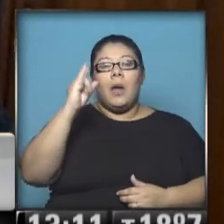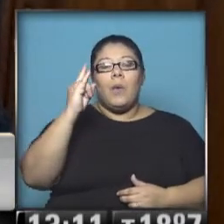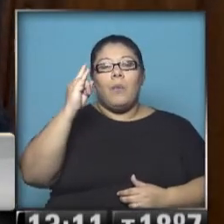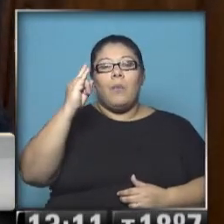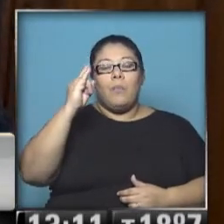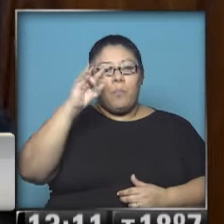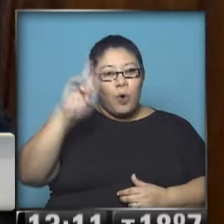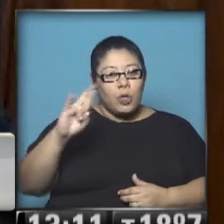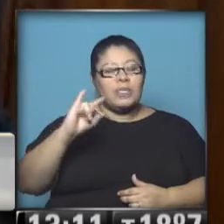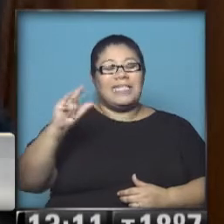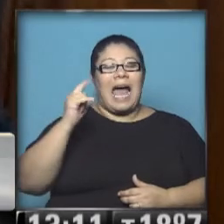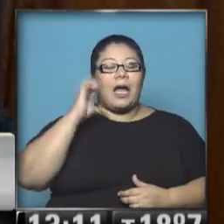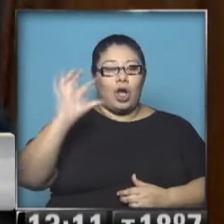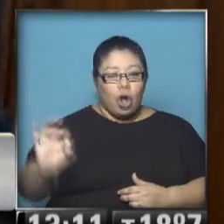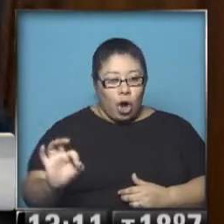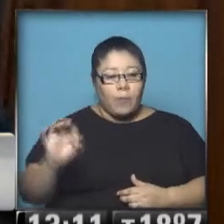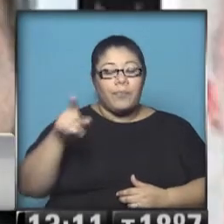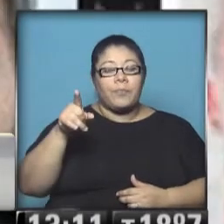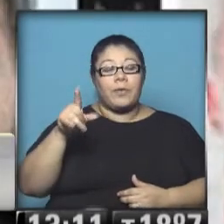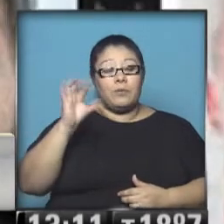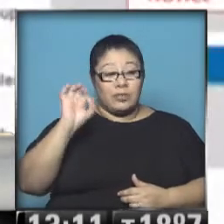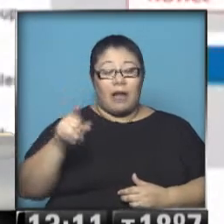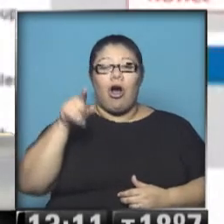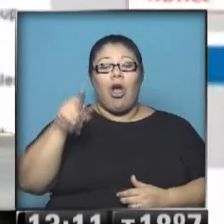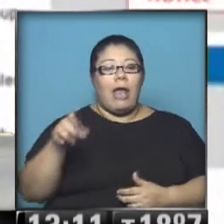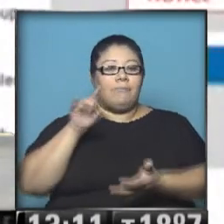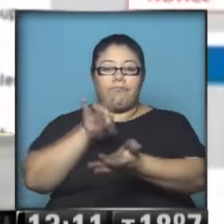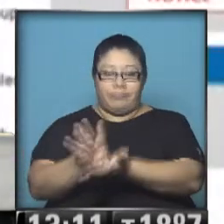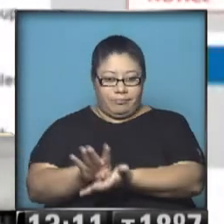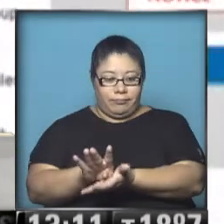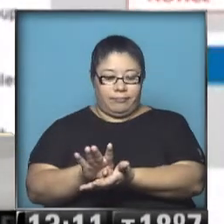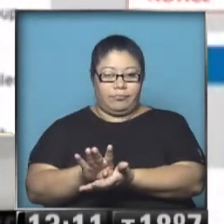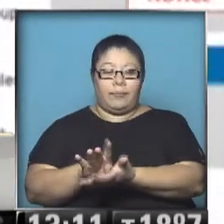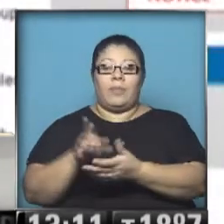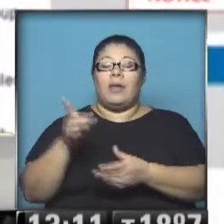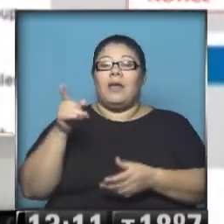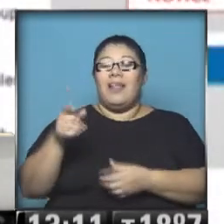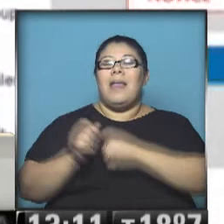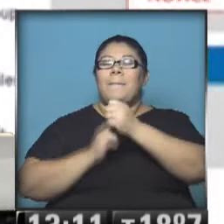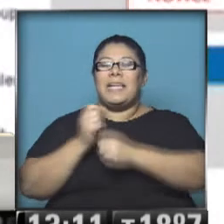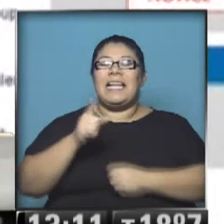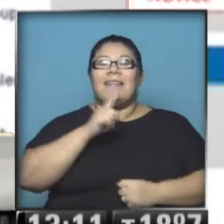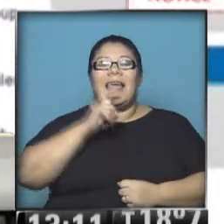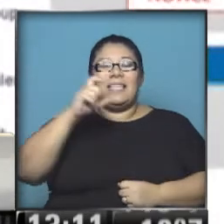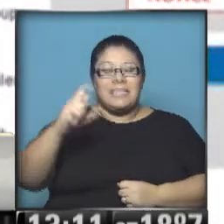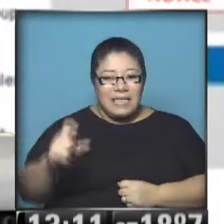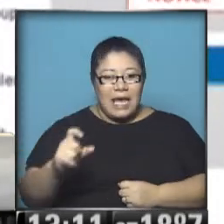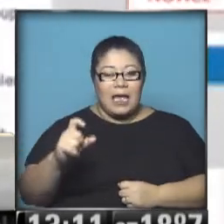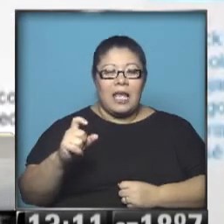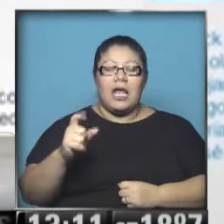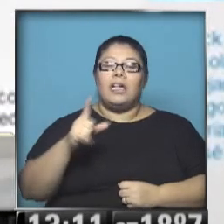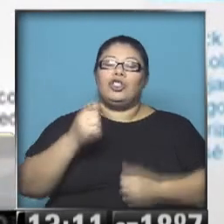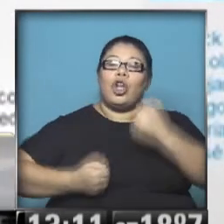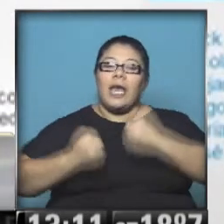de torneos y competencias, mucha presión de los distintos socios accionistas para que esto